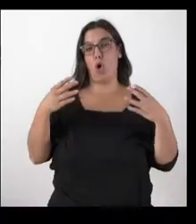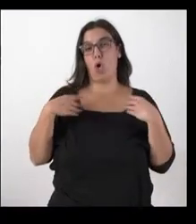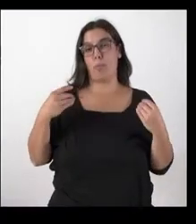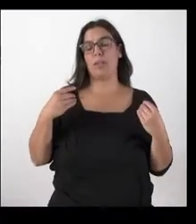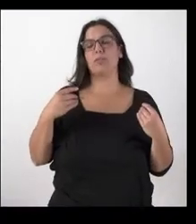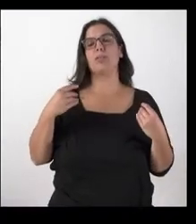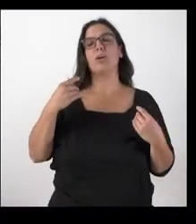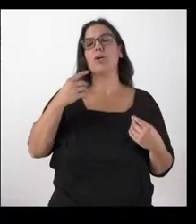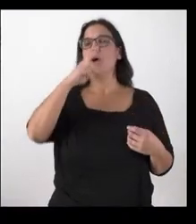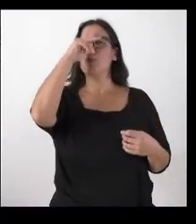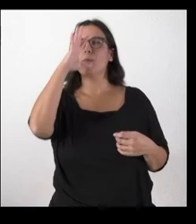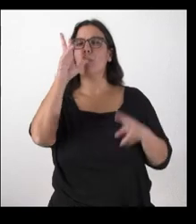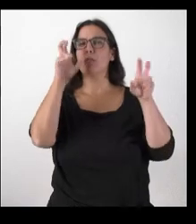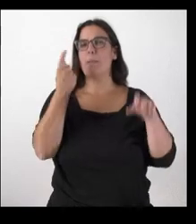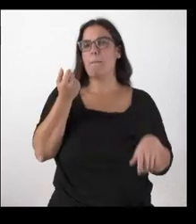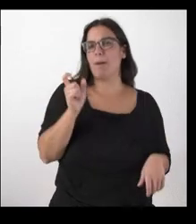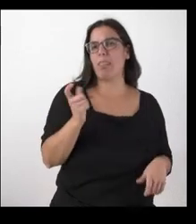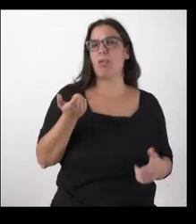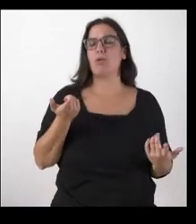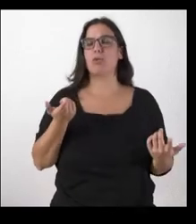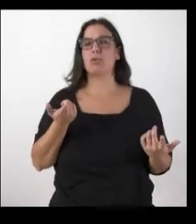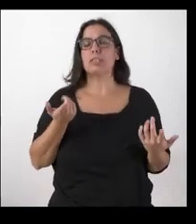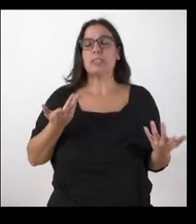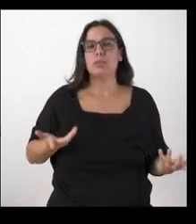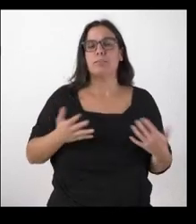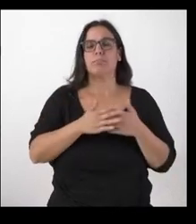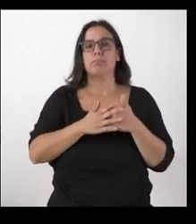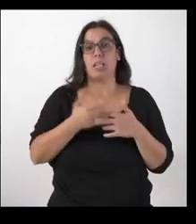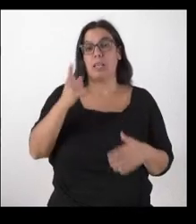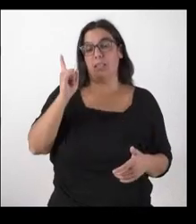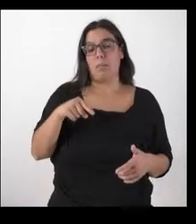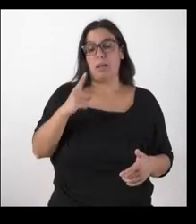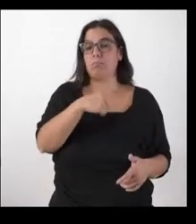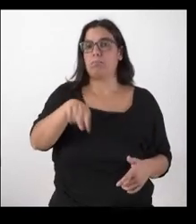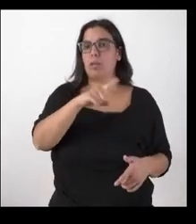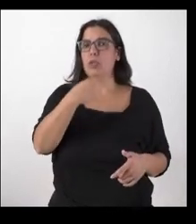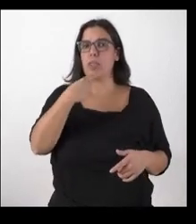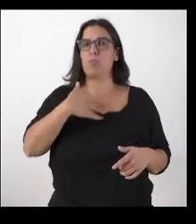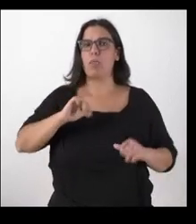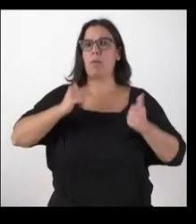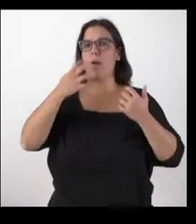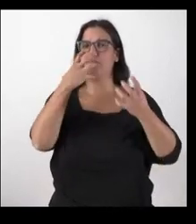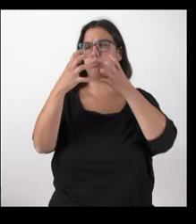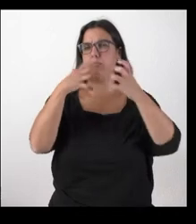por el tema de los precios y bueno pues incluso están anunciando posibles movilizaciones